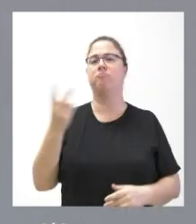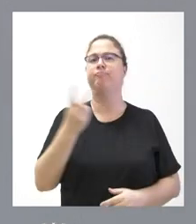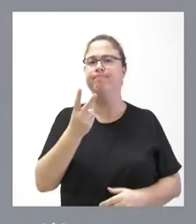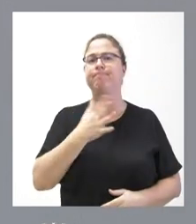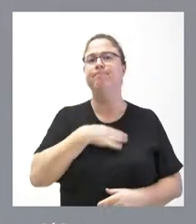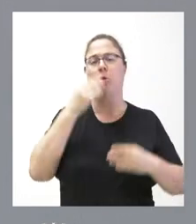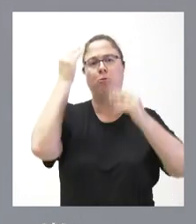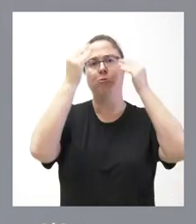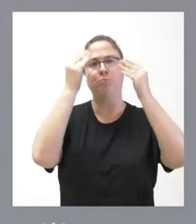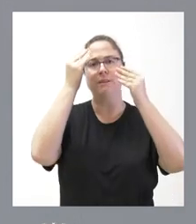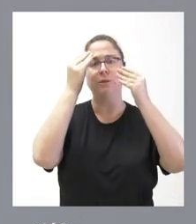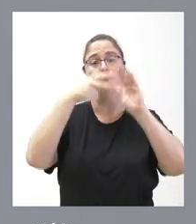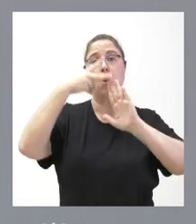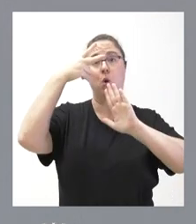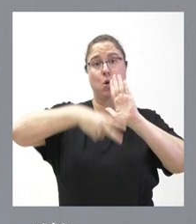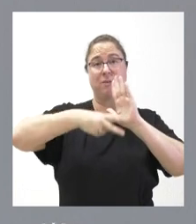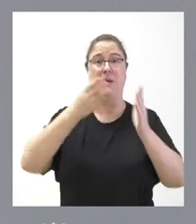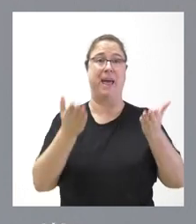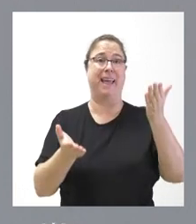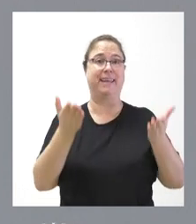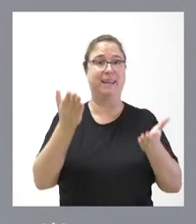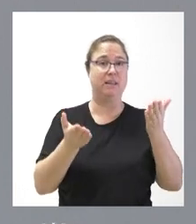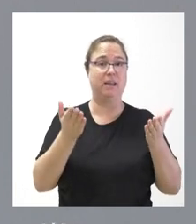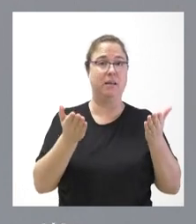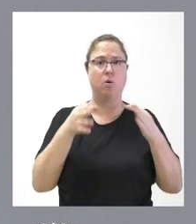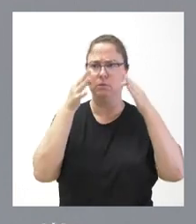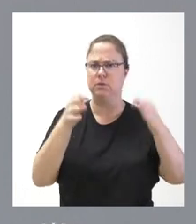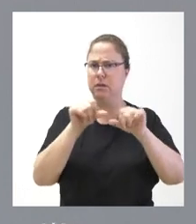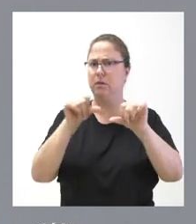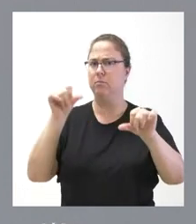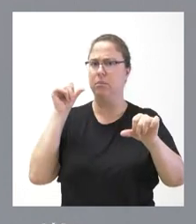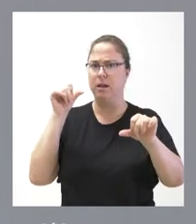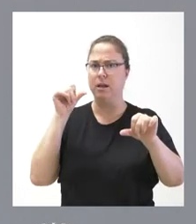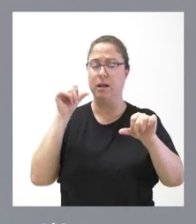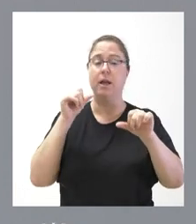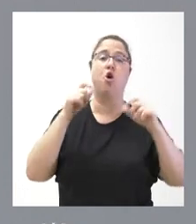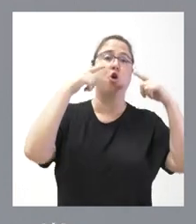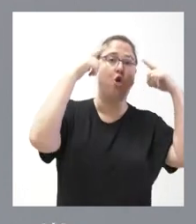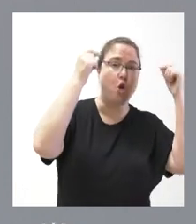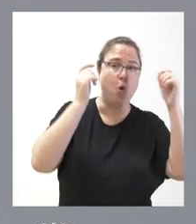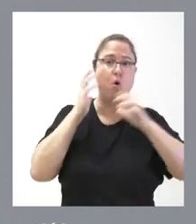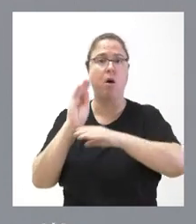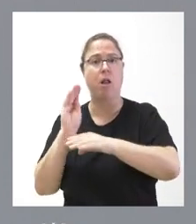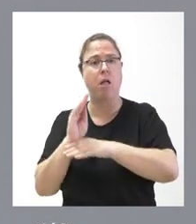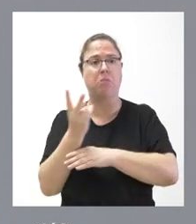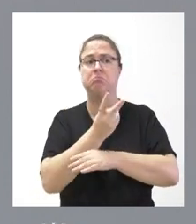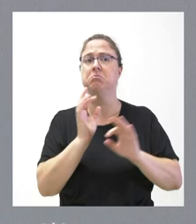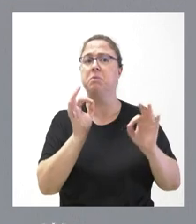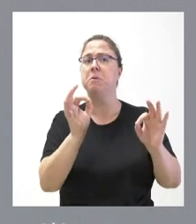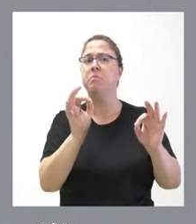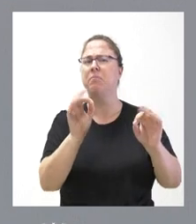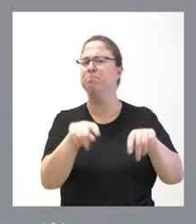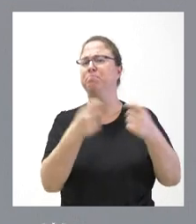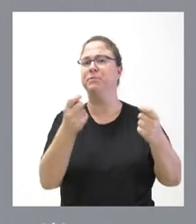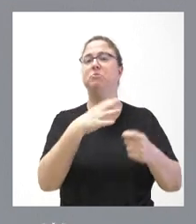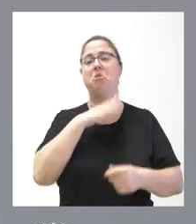que esa normativa de equilibrio que nosotros siempre hemos tenido entre la ganadería y el lobo era adecuado para la pervivencia del lobo y para la pervivencia